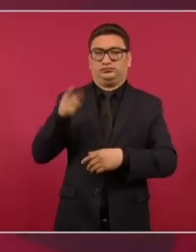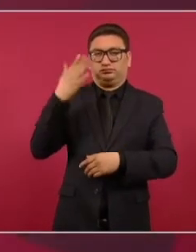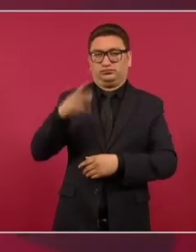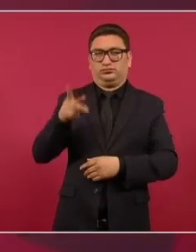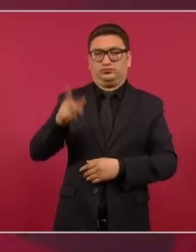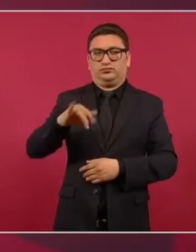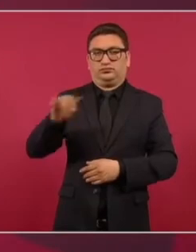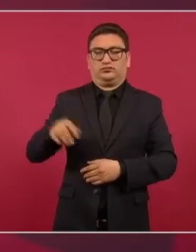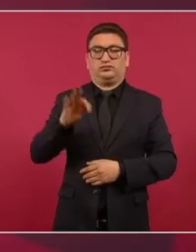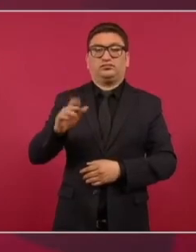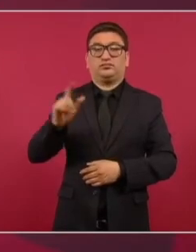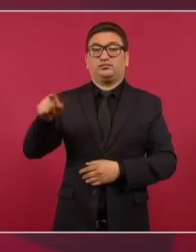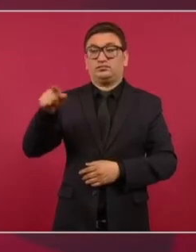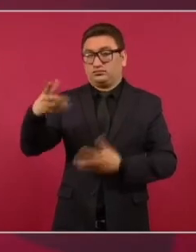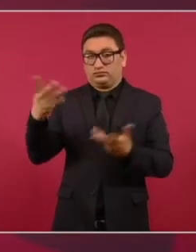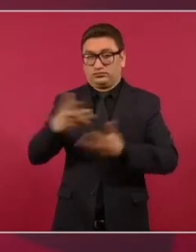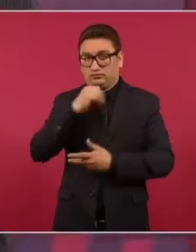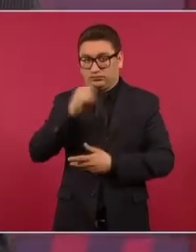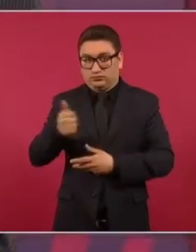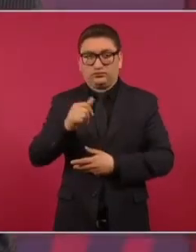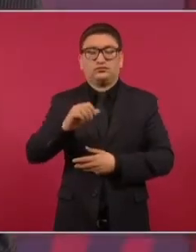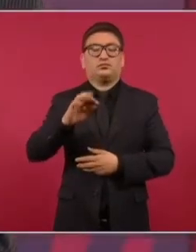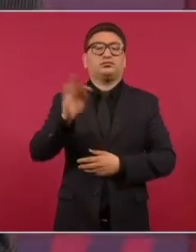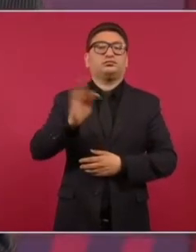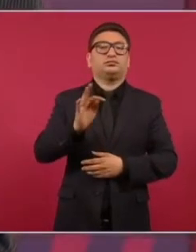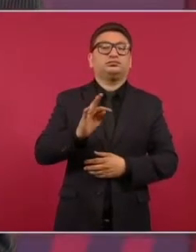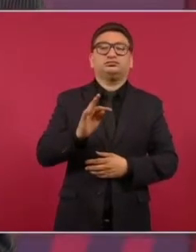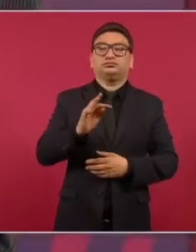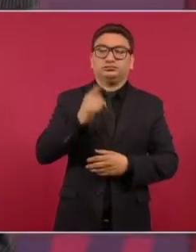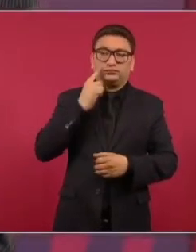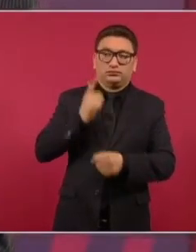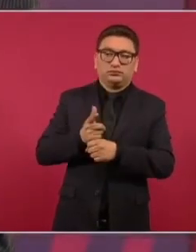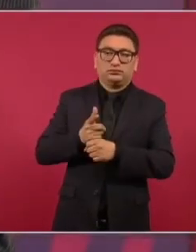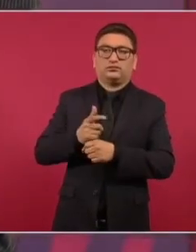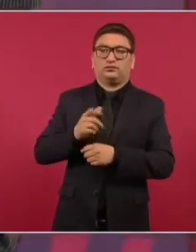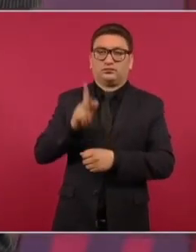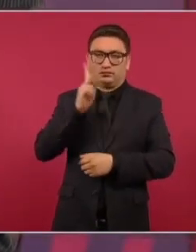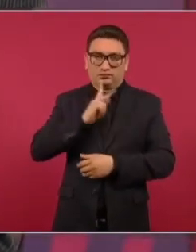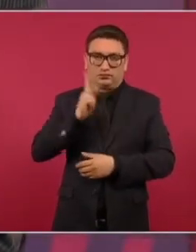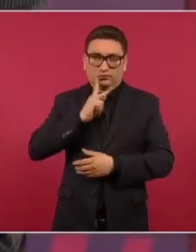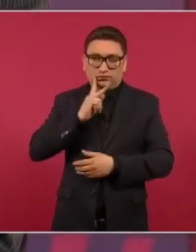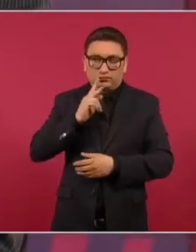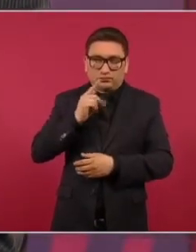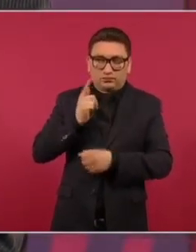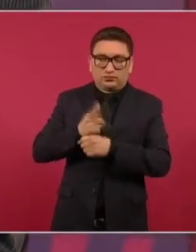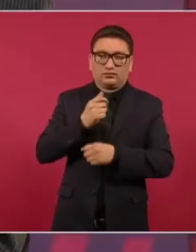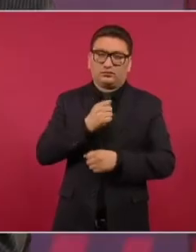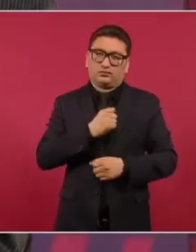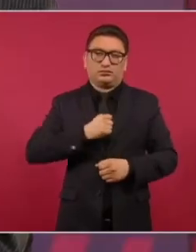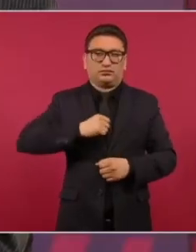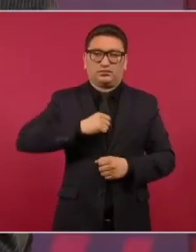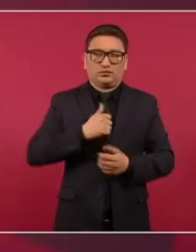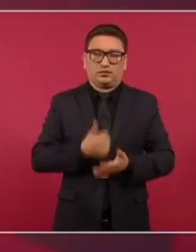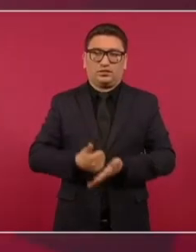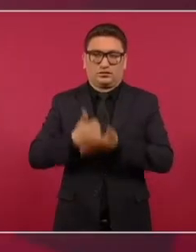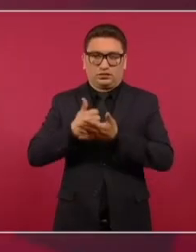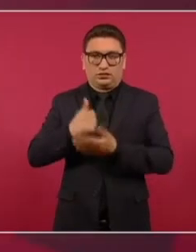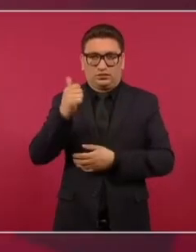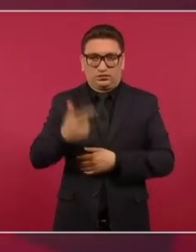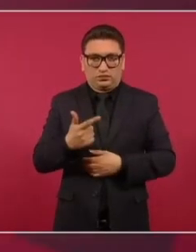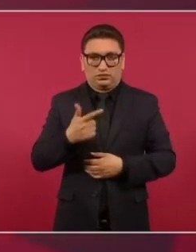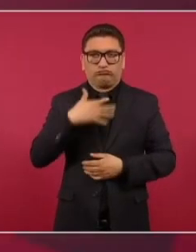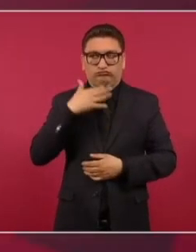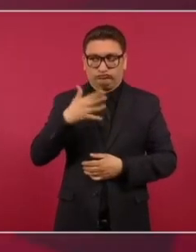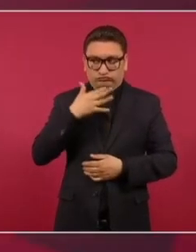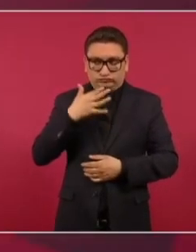no actúa y si hay elementos, pruebas de que hubo influyentismo y